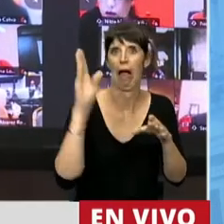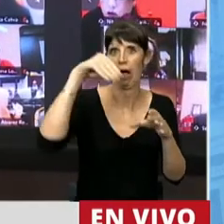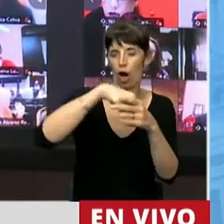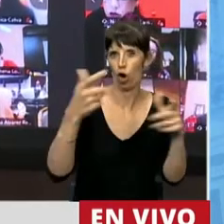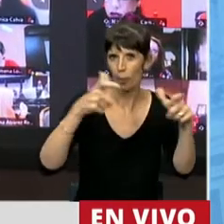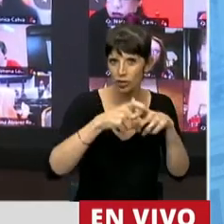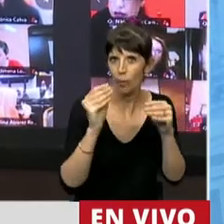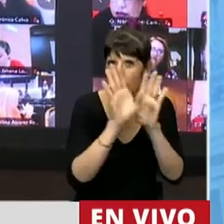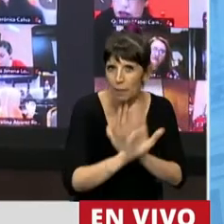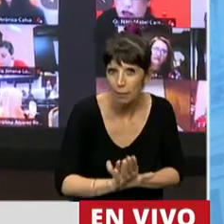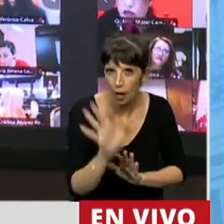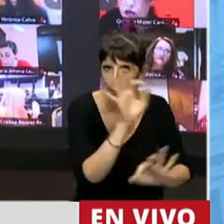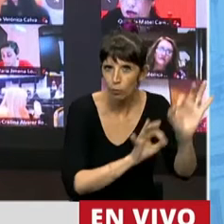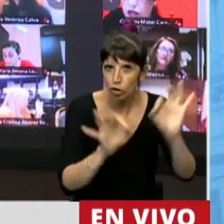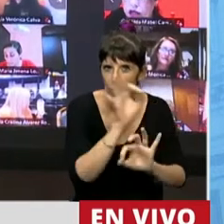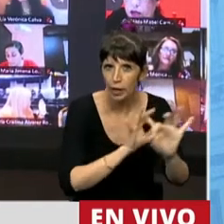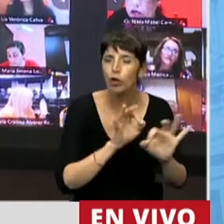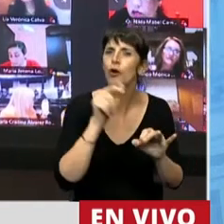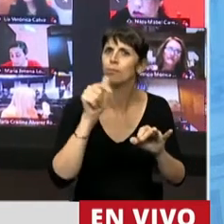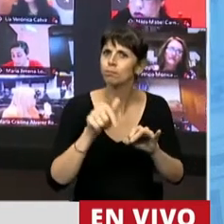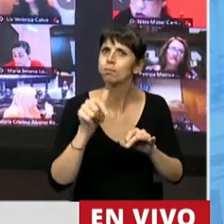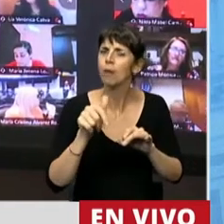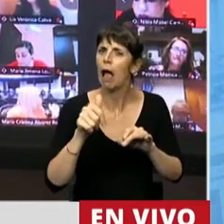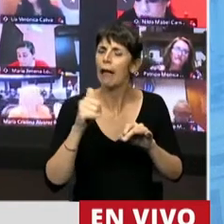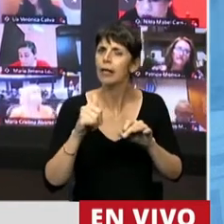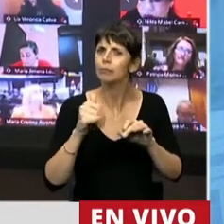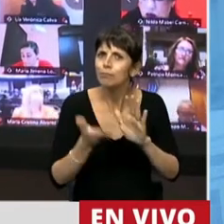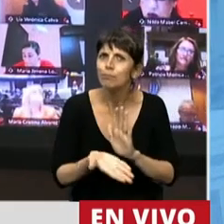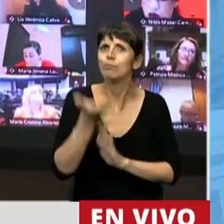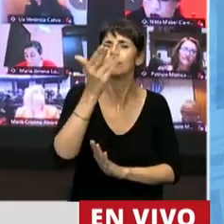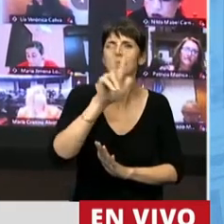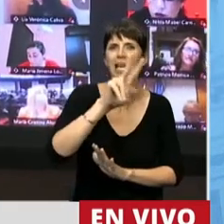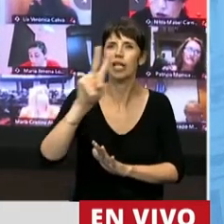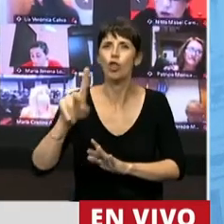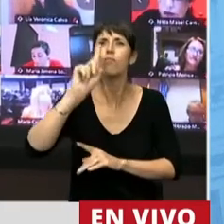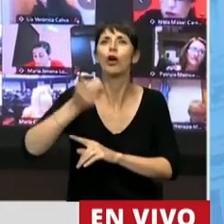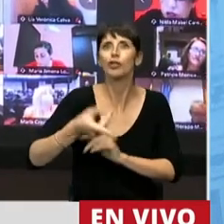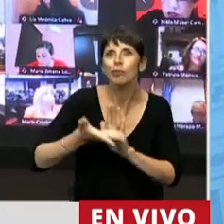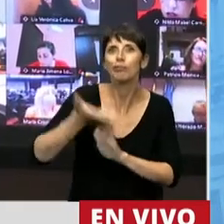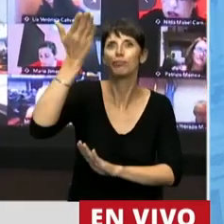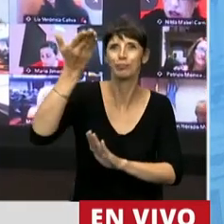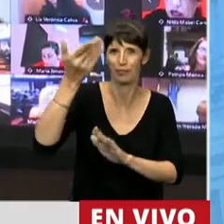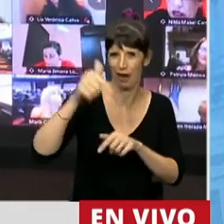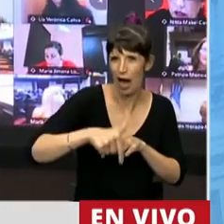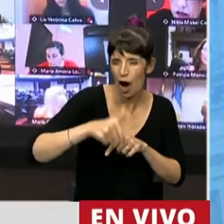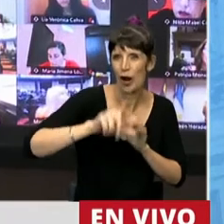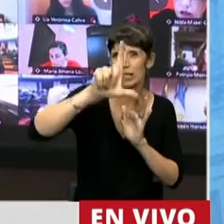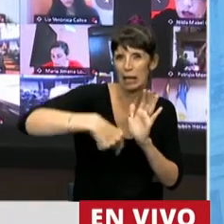se incrementado casi en un 32% el uso de las tarjetas de débito en lo que va